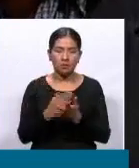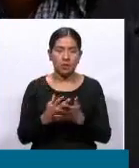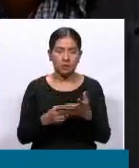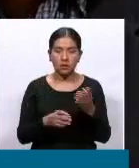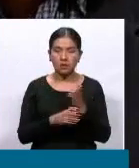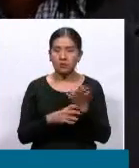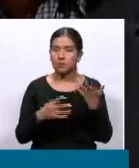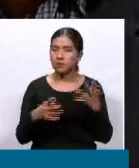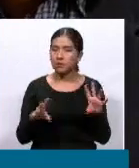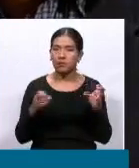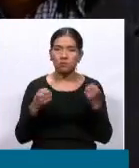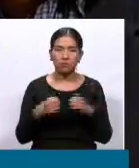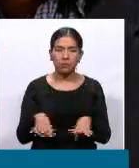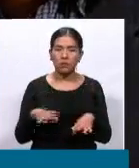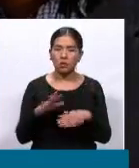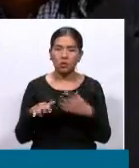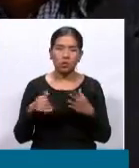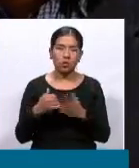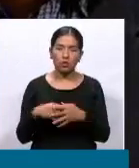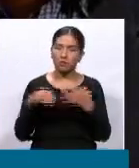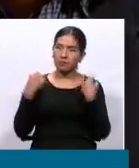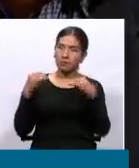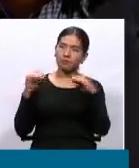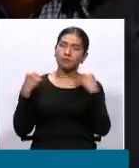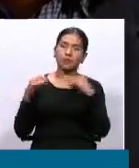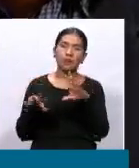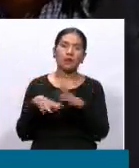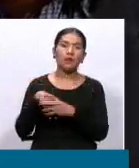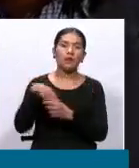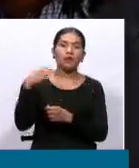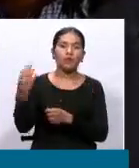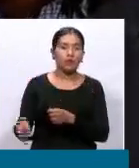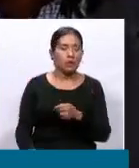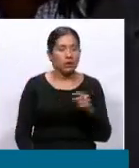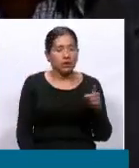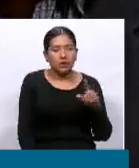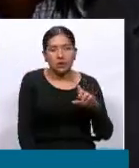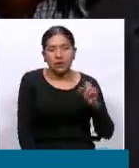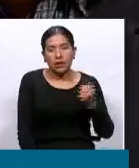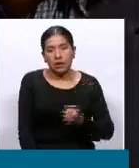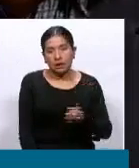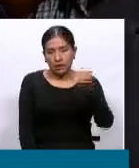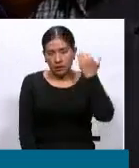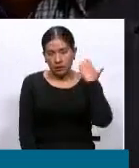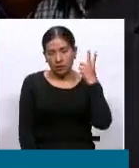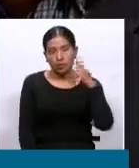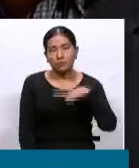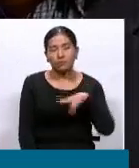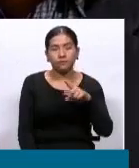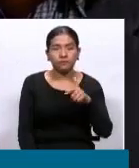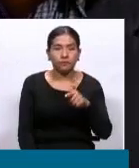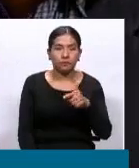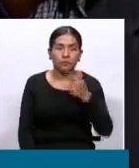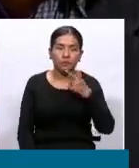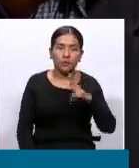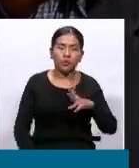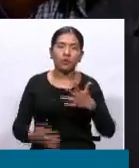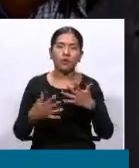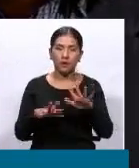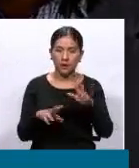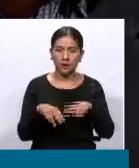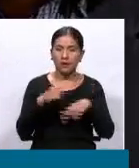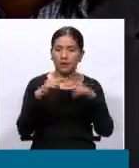el total de las exportaciones agropecuarias del año 2021. A este nivel estamos hablando